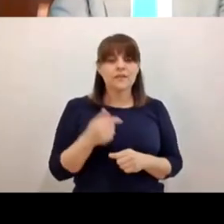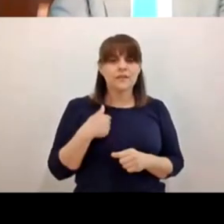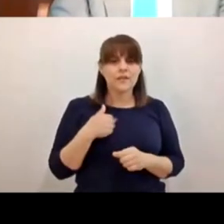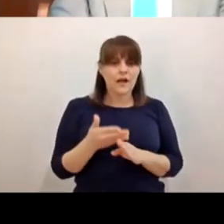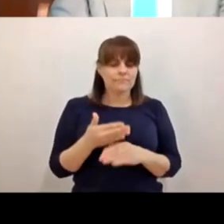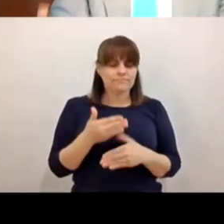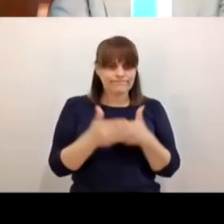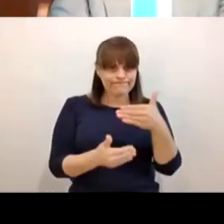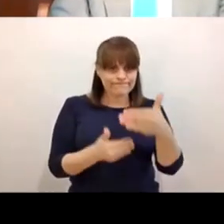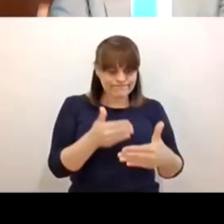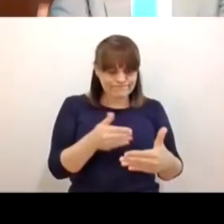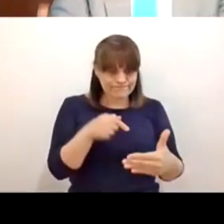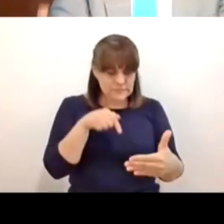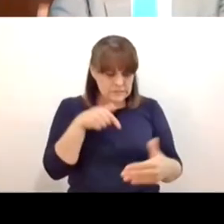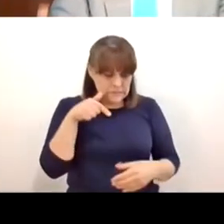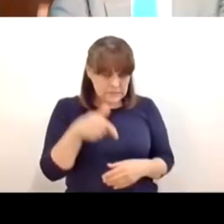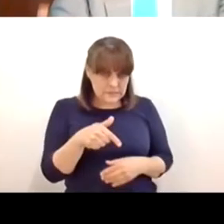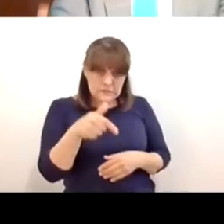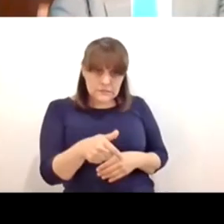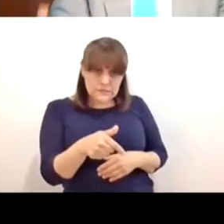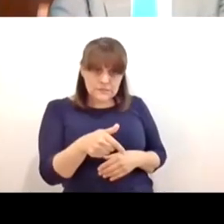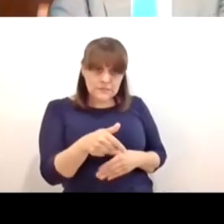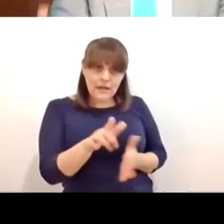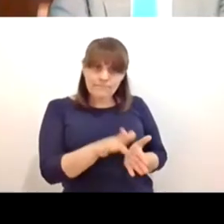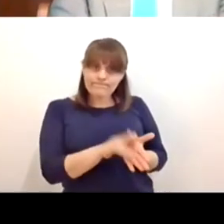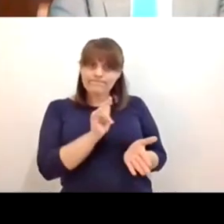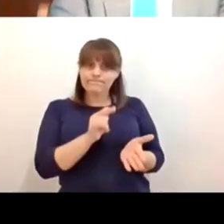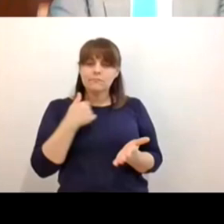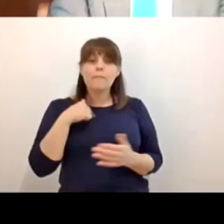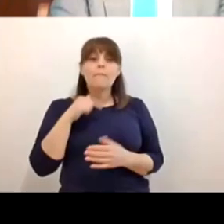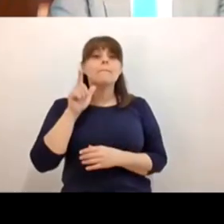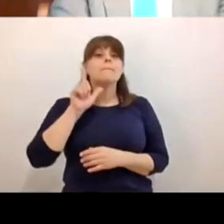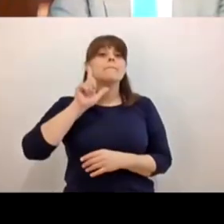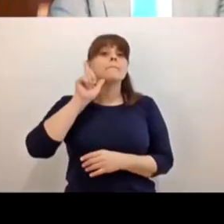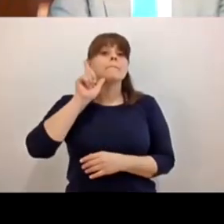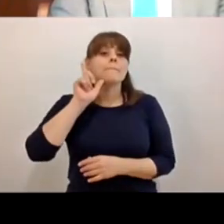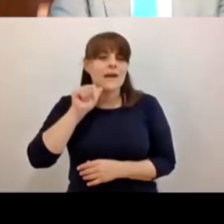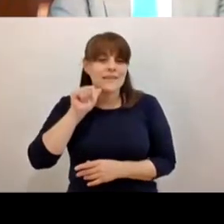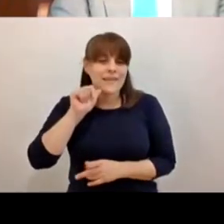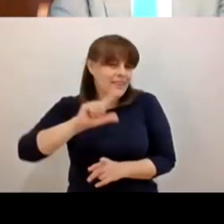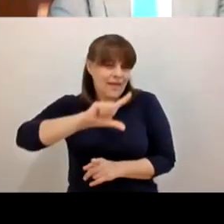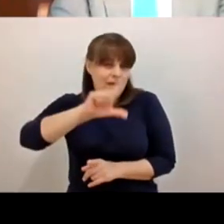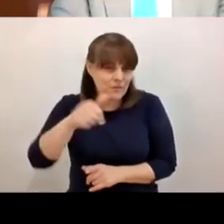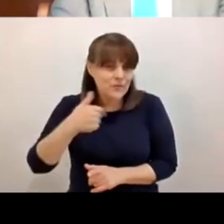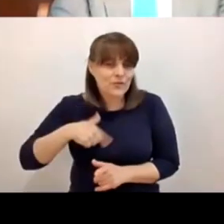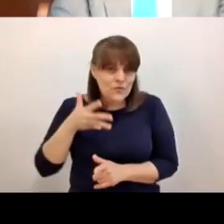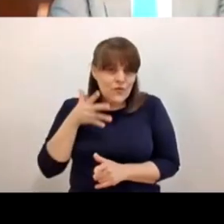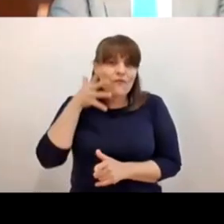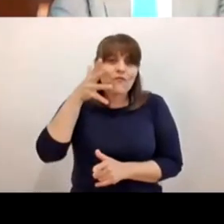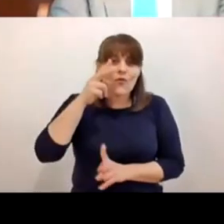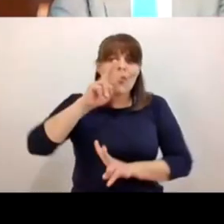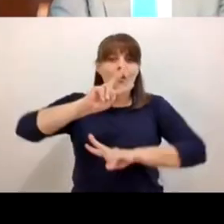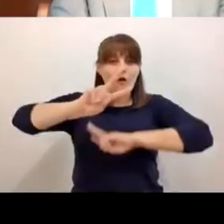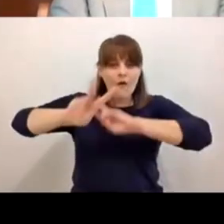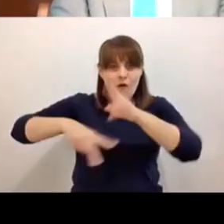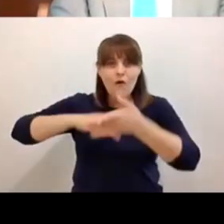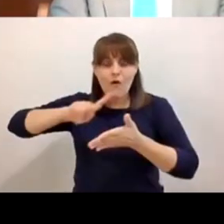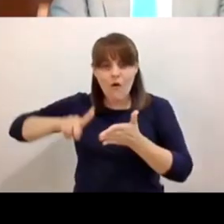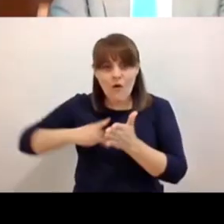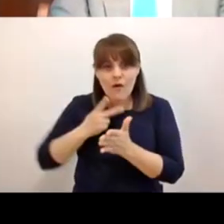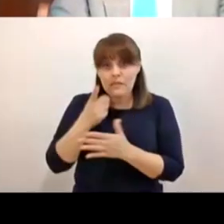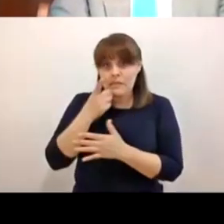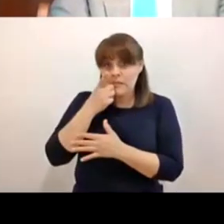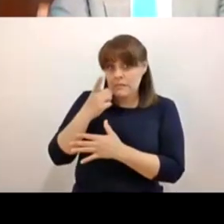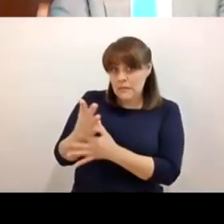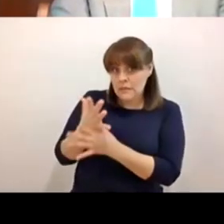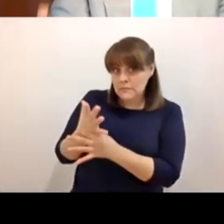decir mañana cuando tengamos que volver bajo las circunstancias que lo vaya dictando salud como lo dicte el